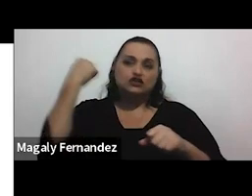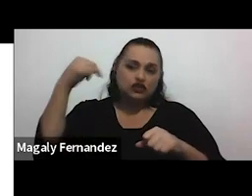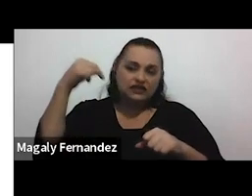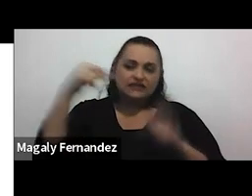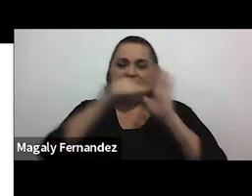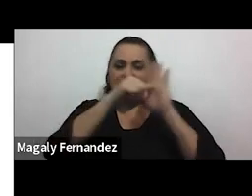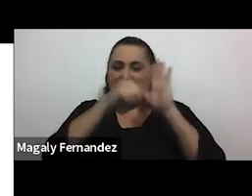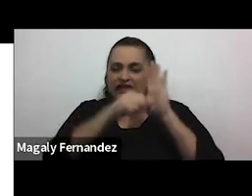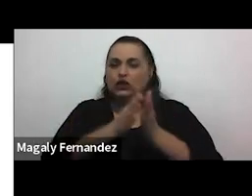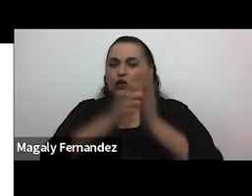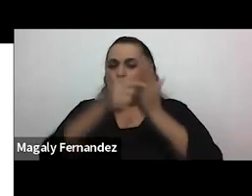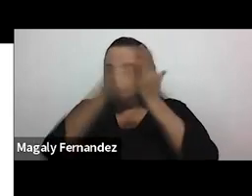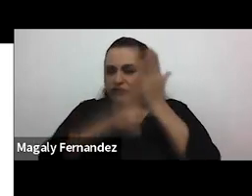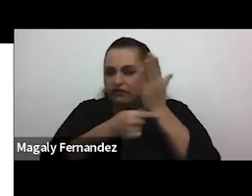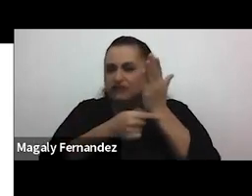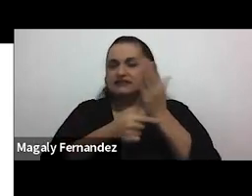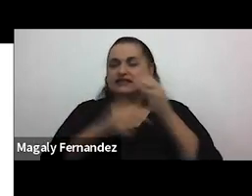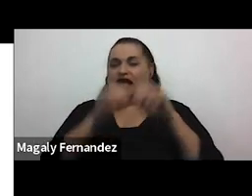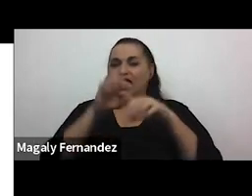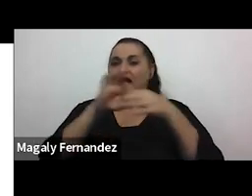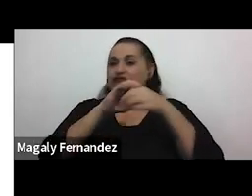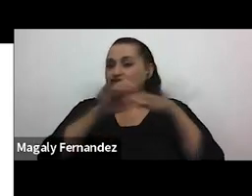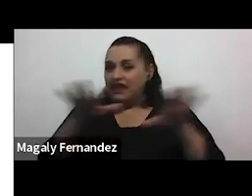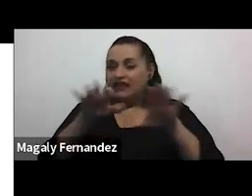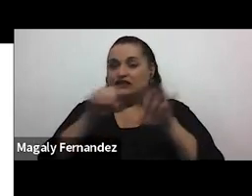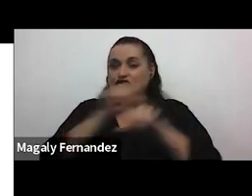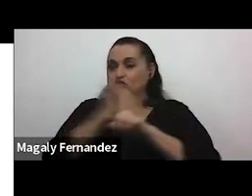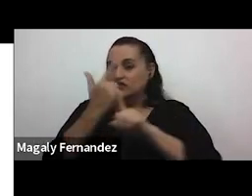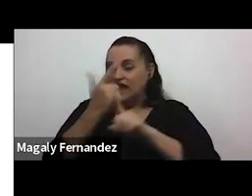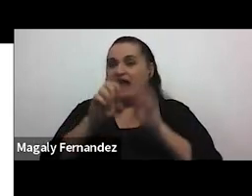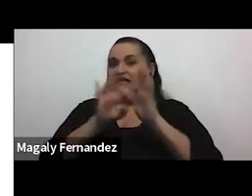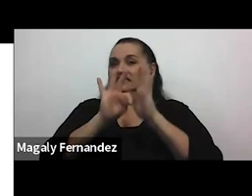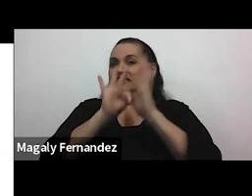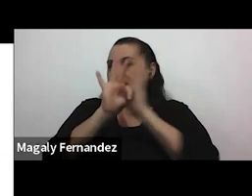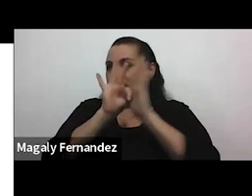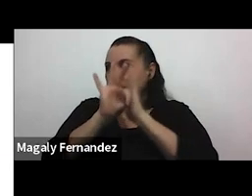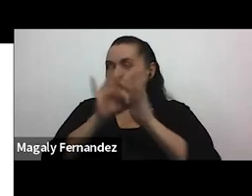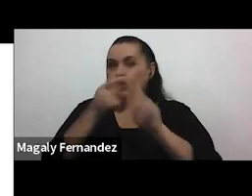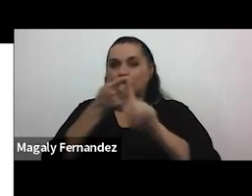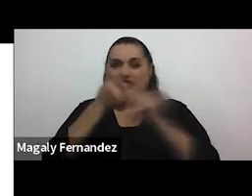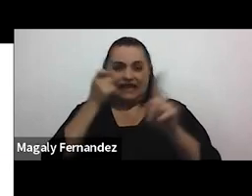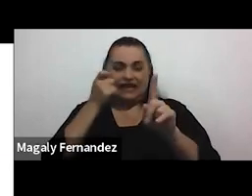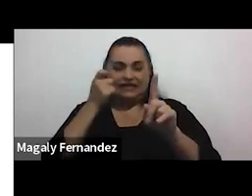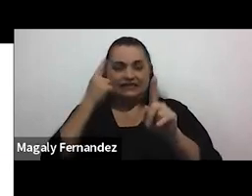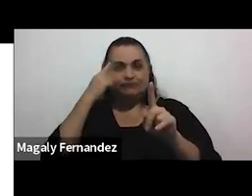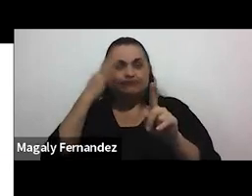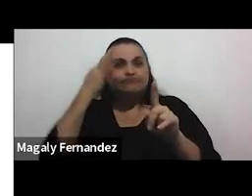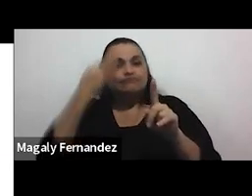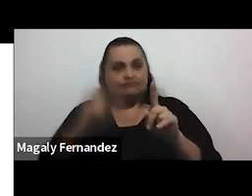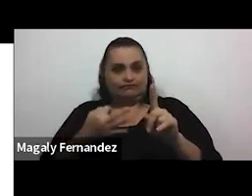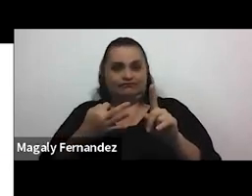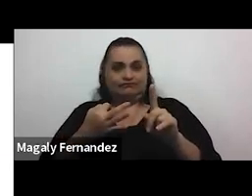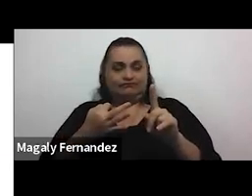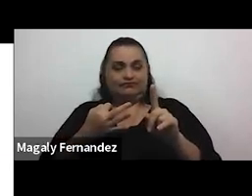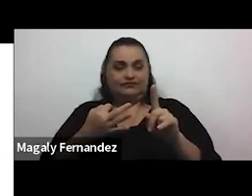ahora todo lo que sale en las redes sociales tiktok etcétera desde una criticidad porque a